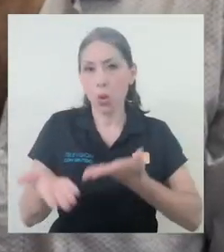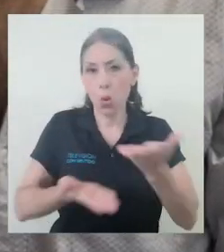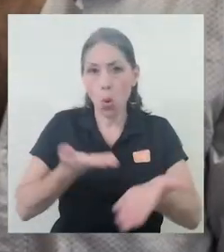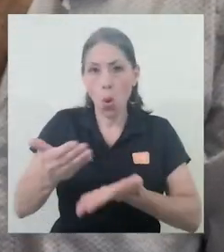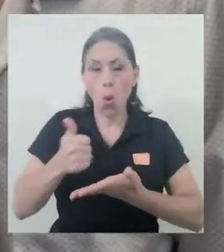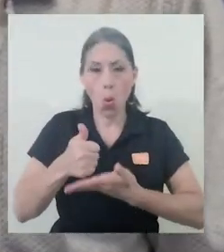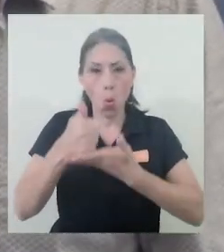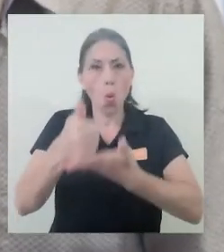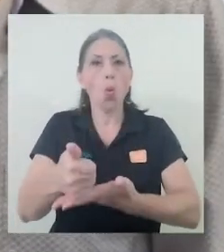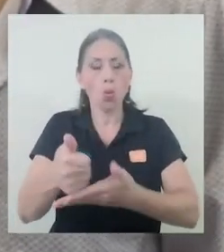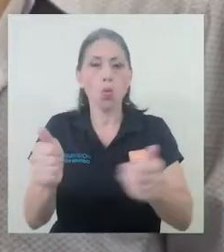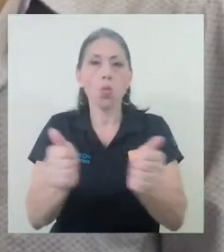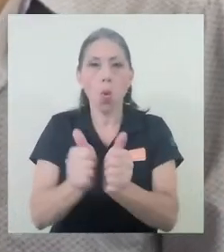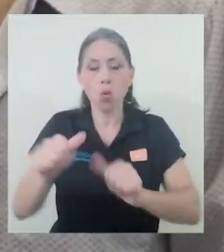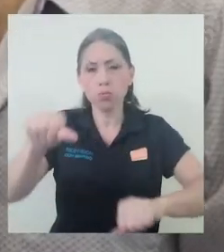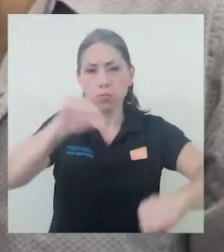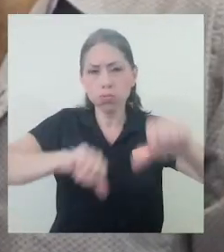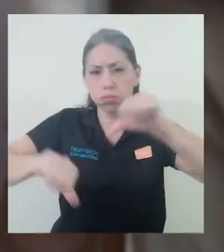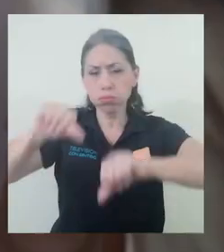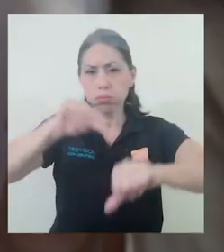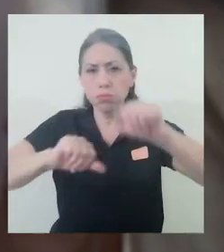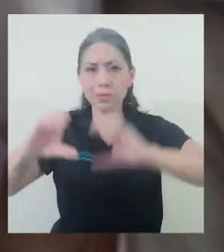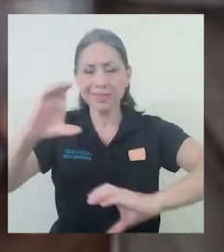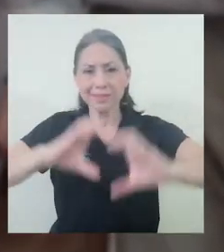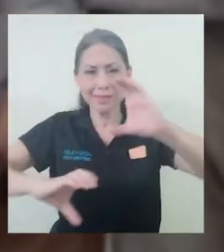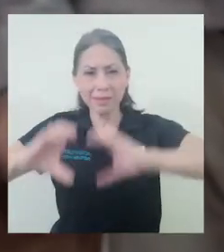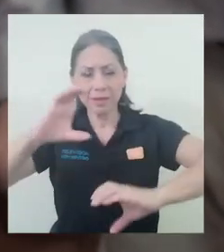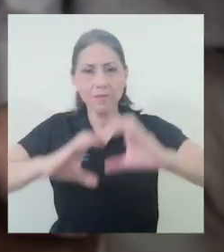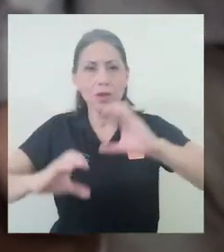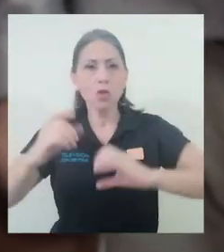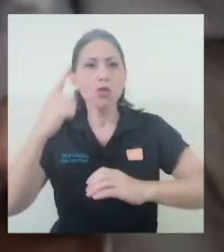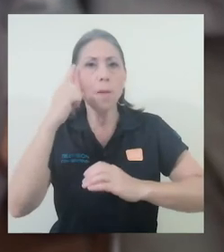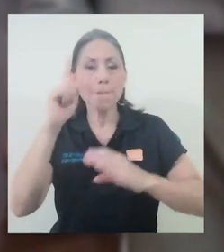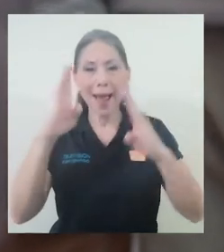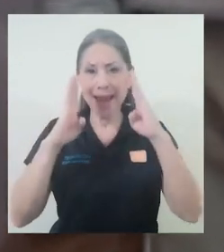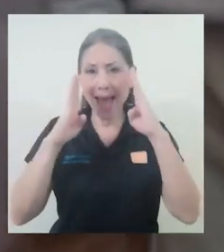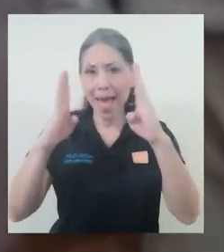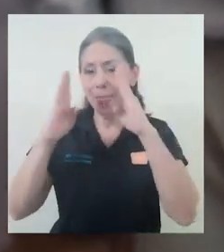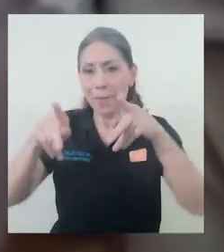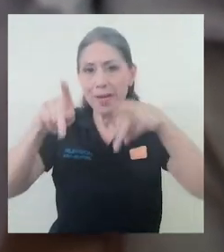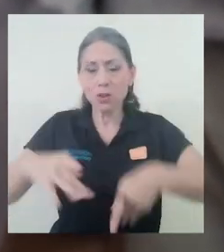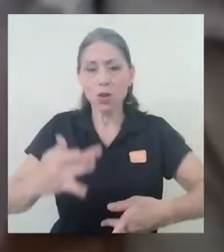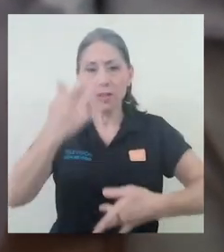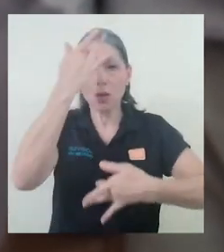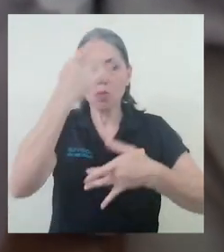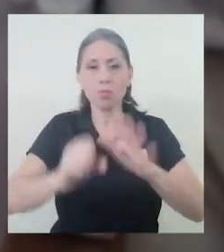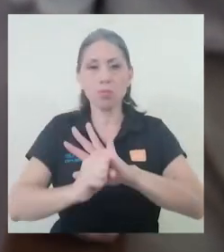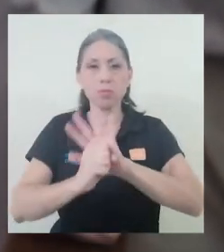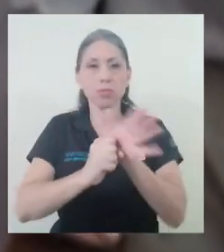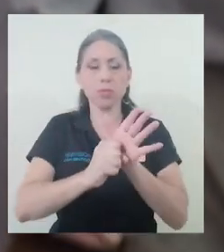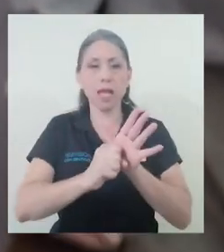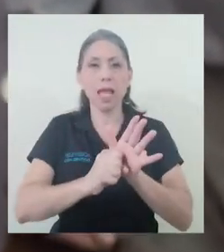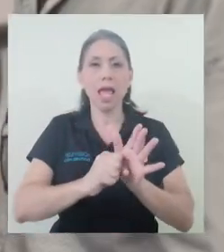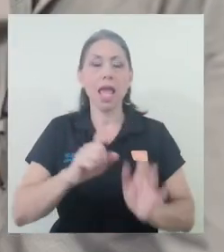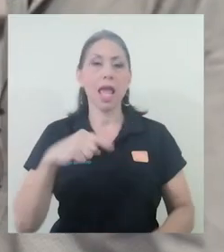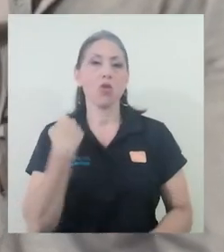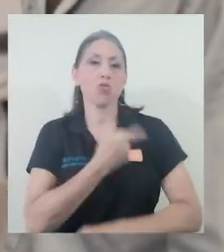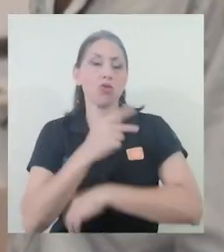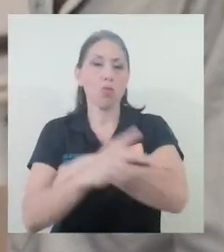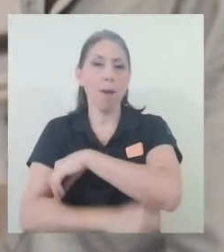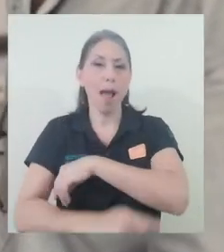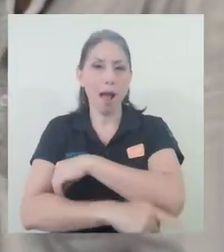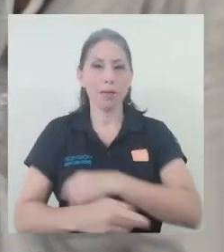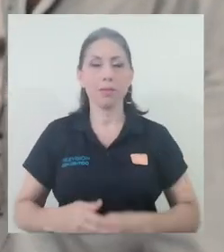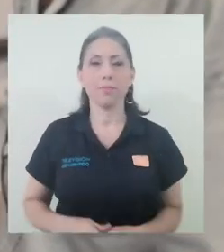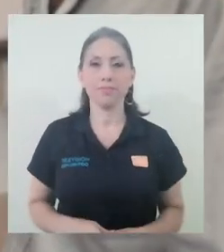los experimentos científicos para el tratamiento de los pacientes con COVID-19 en nuestro